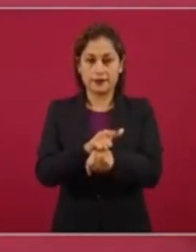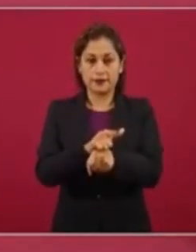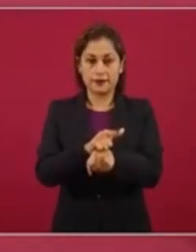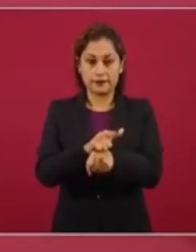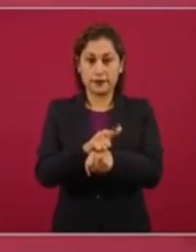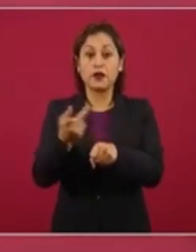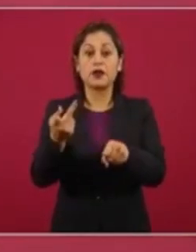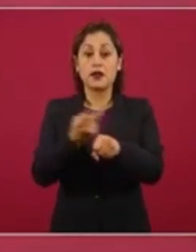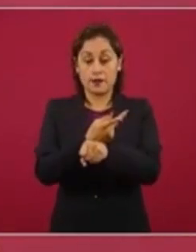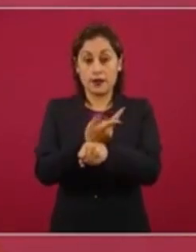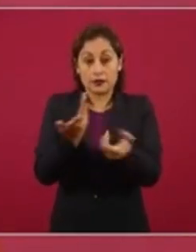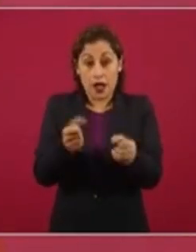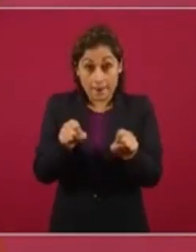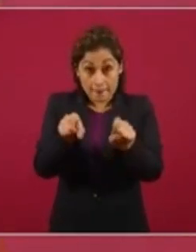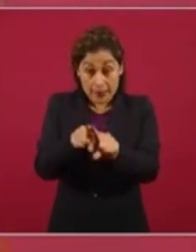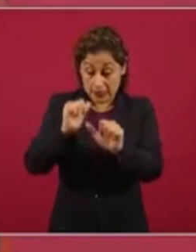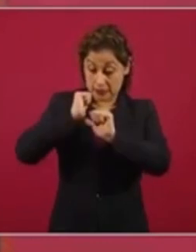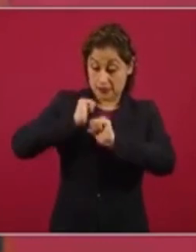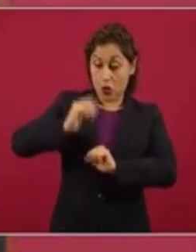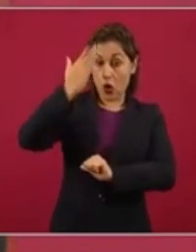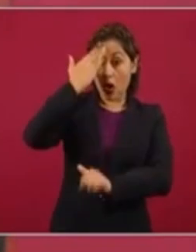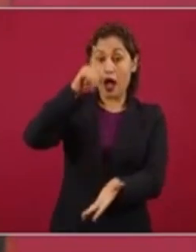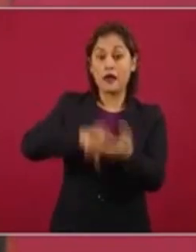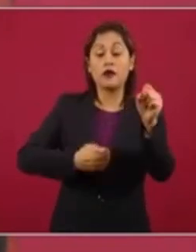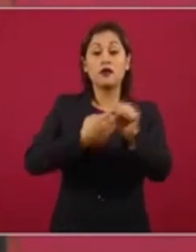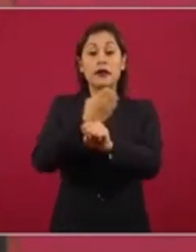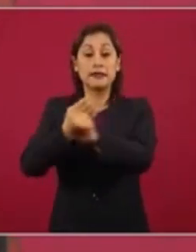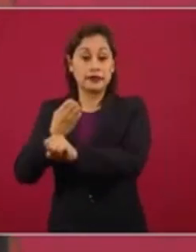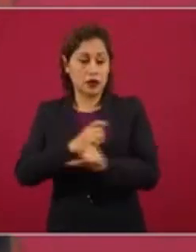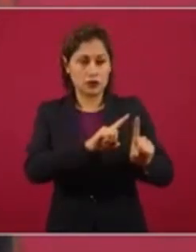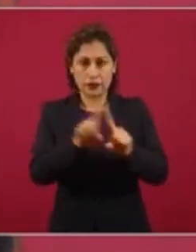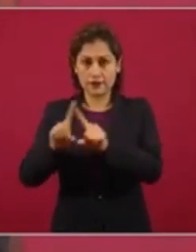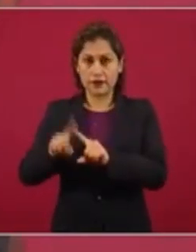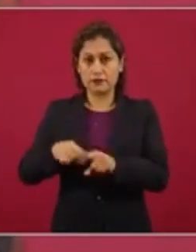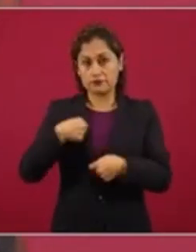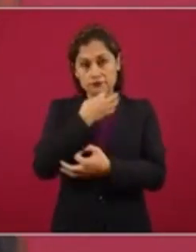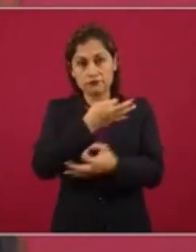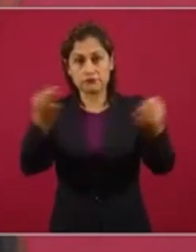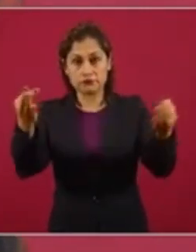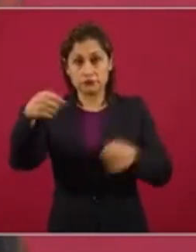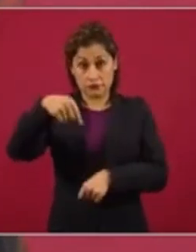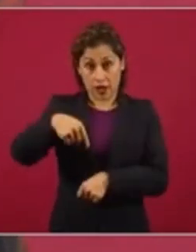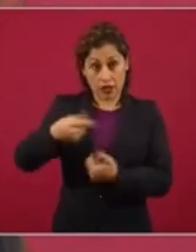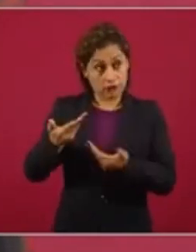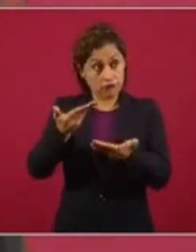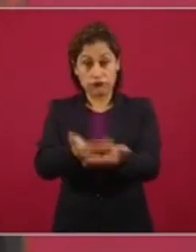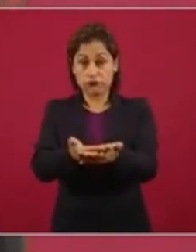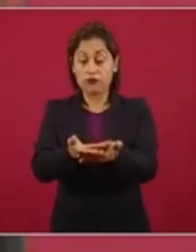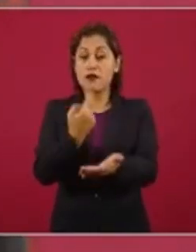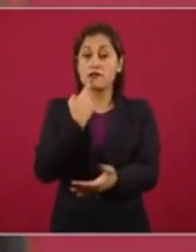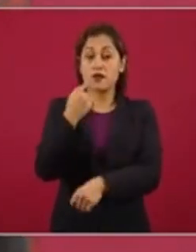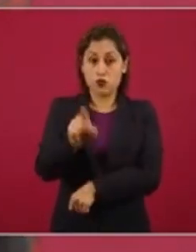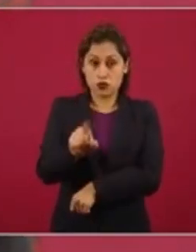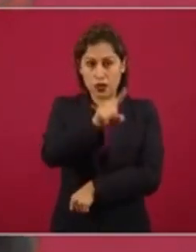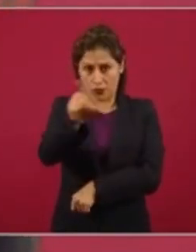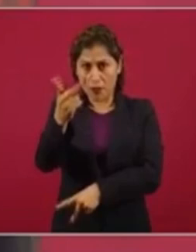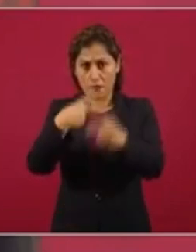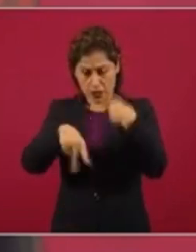también decirle a las autoridades de los estados que aquí está el espacio,